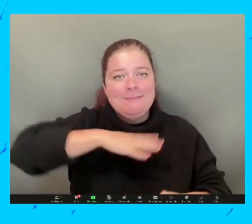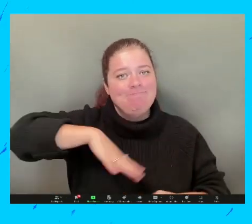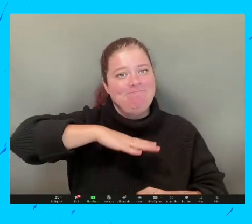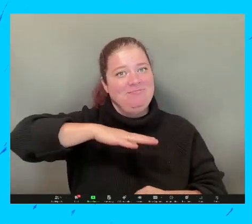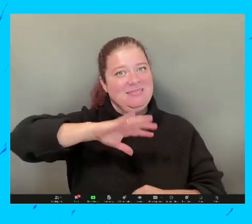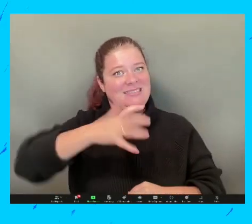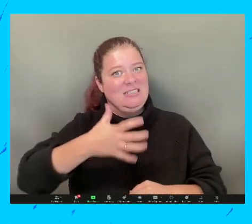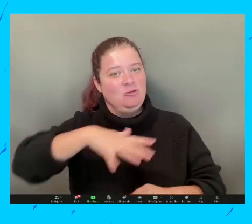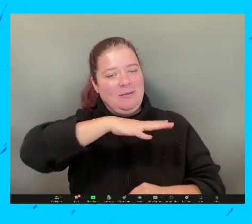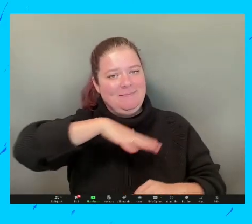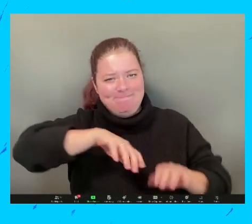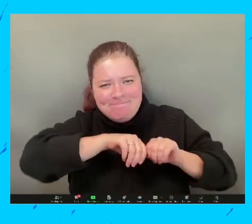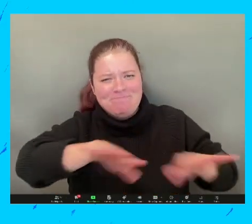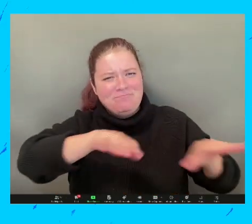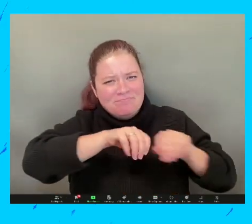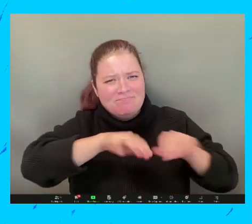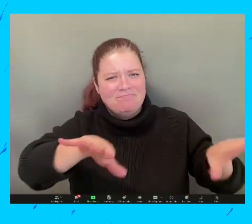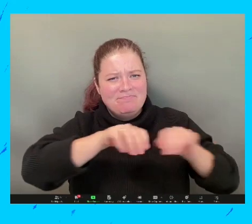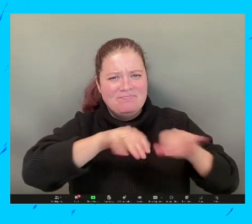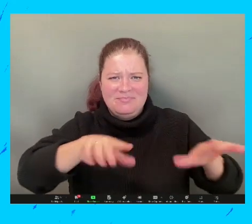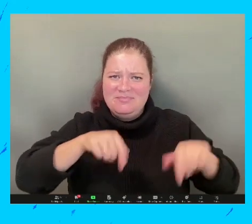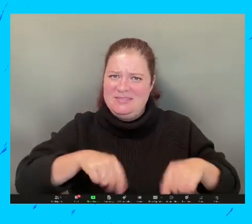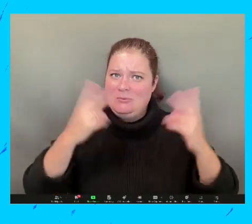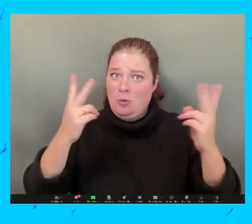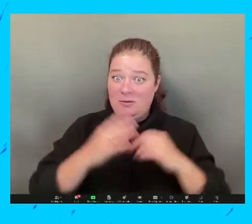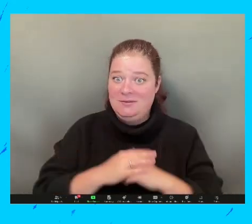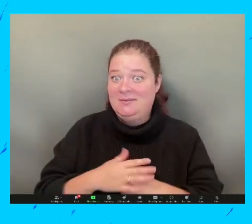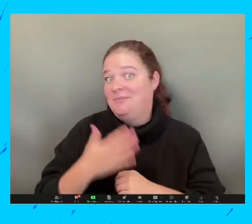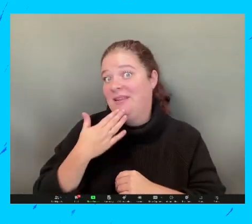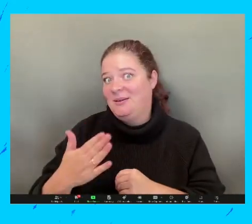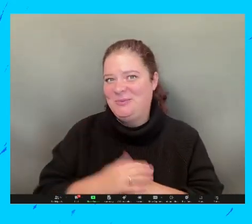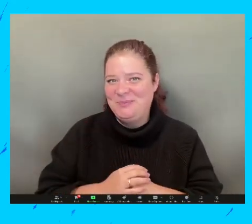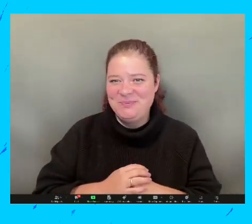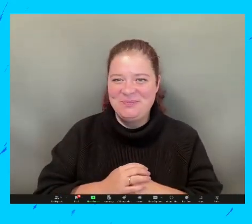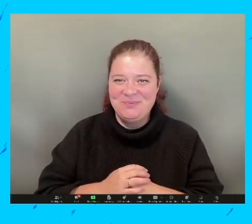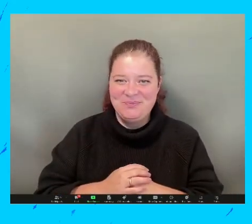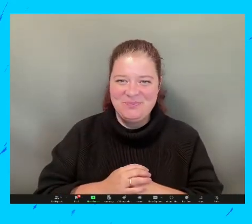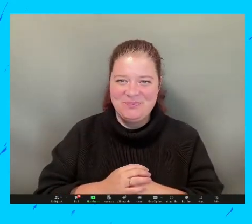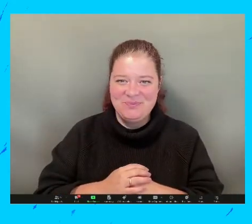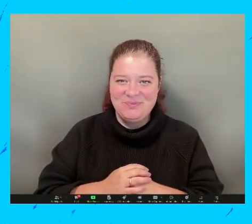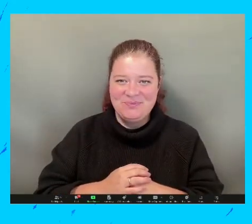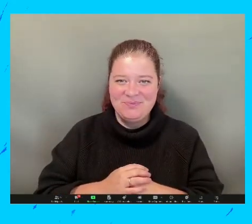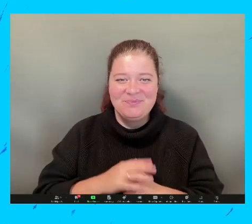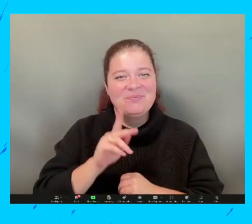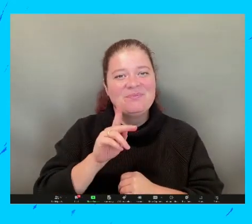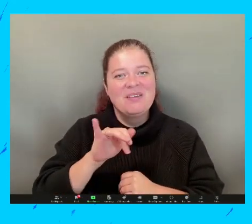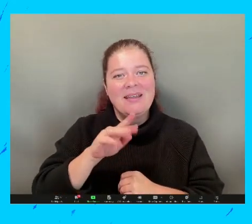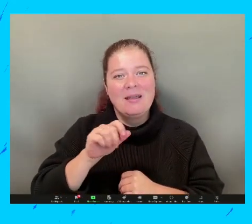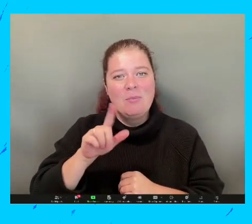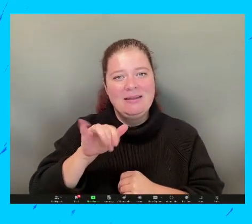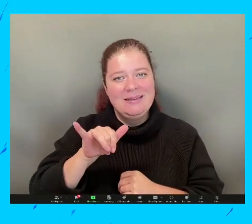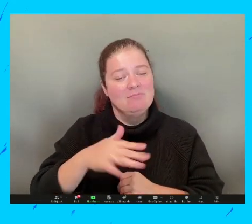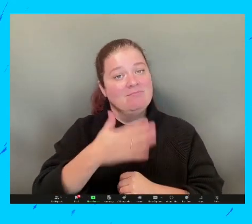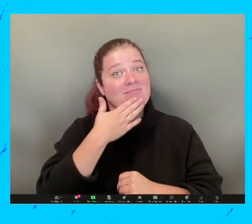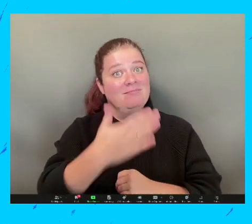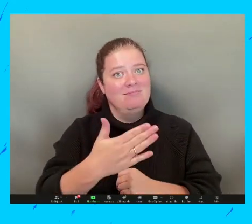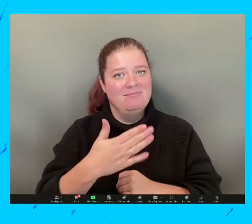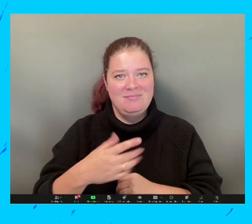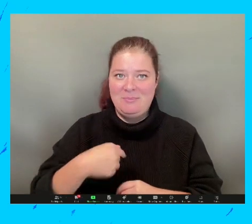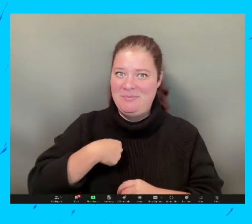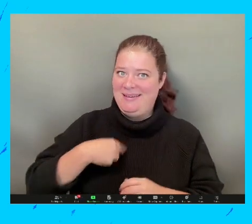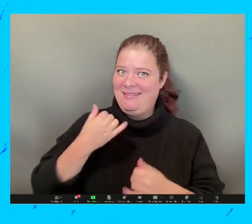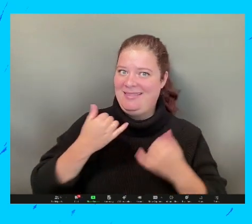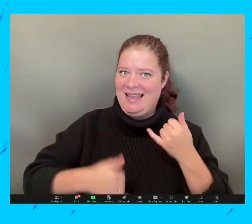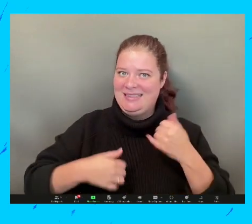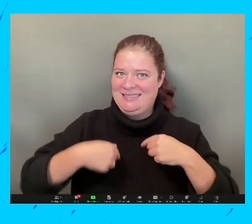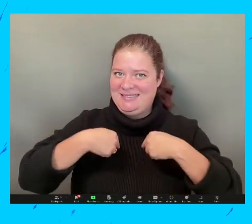a promocionar más conocimiento para que podamos tener un ámbito